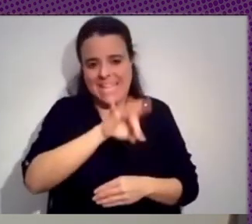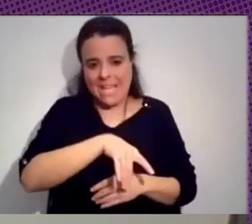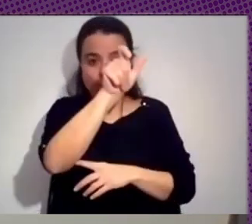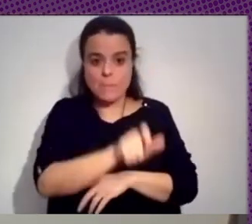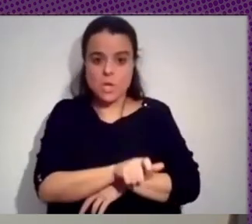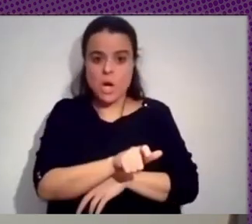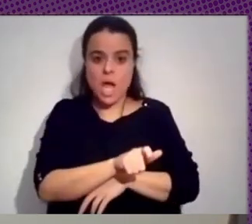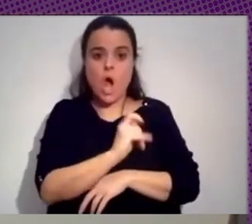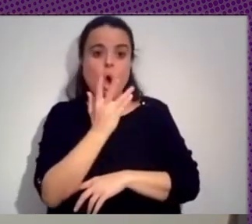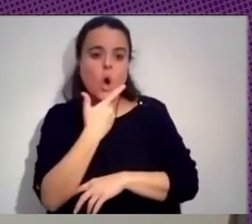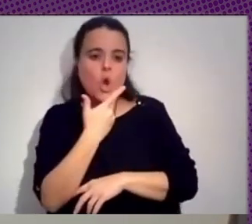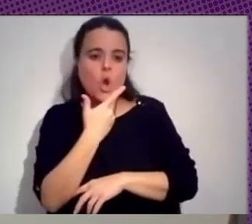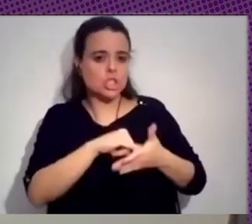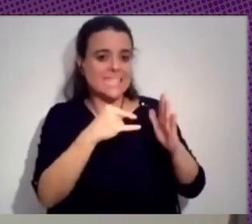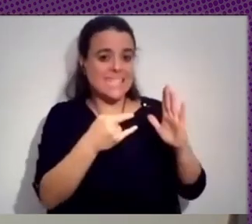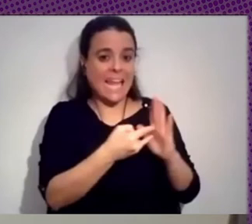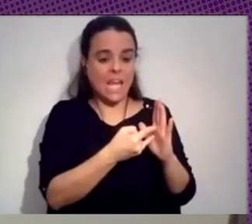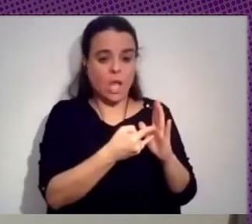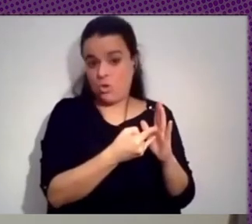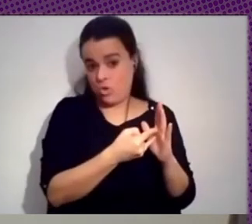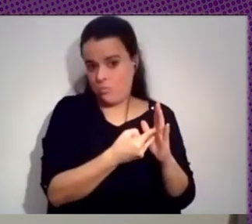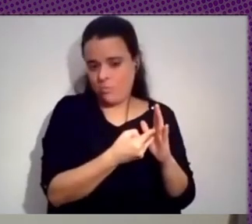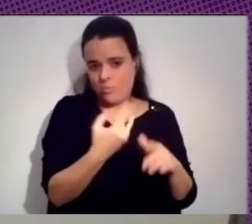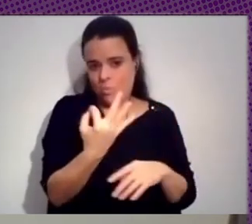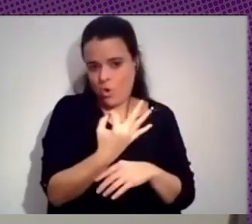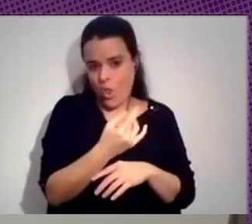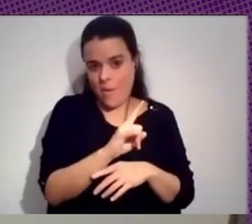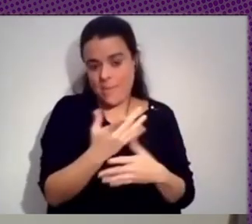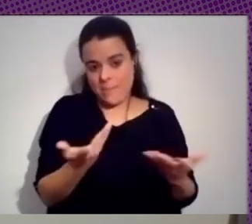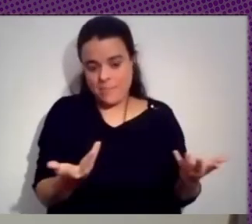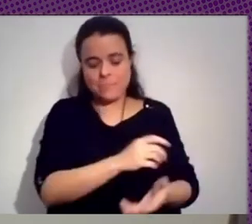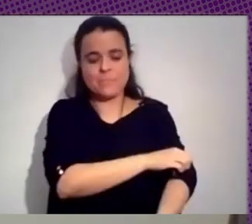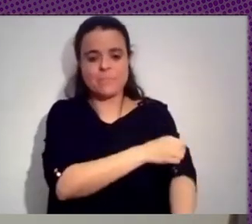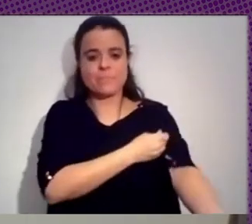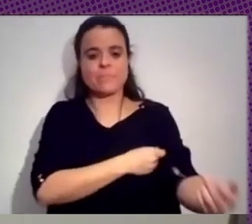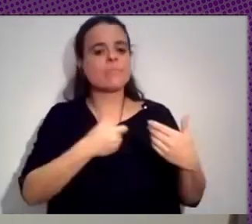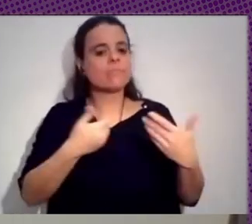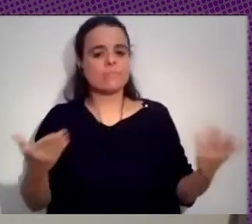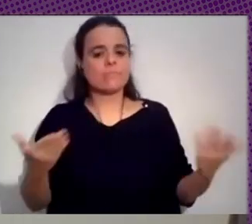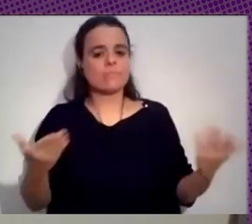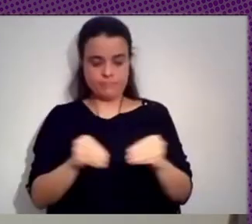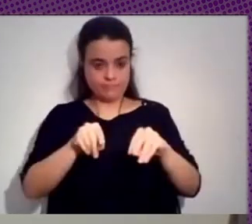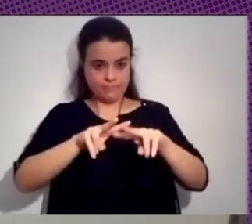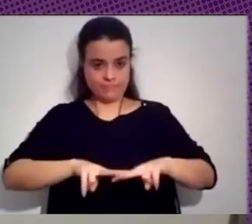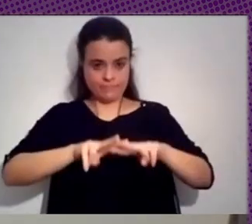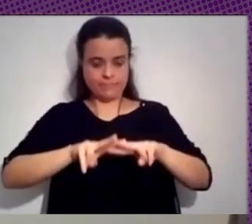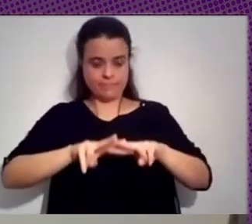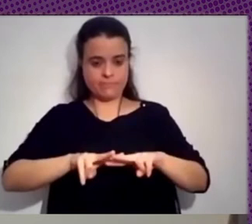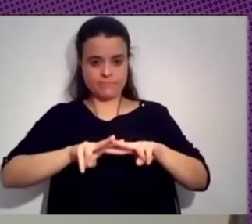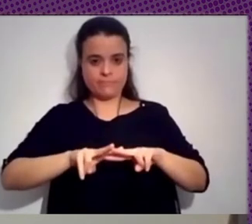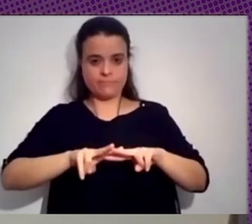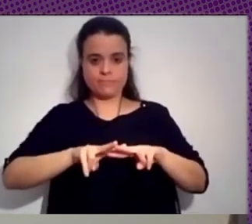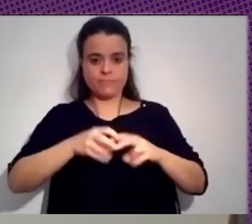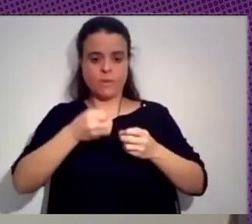conocimientos técnicos para poder hacer este tipo de tareas. Todo ese conjunto y todo ese análisis de, digamos, de traer la